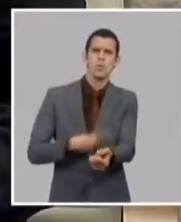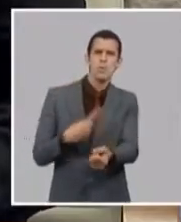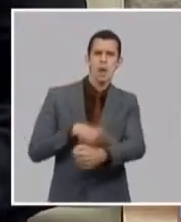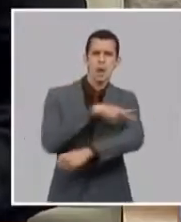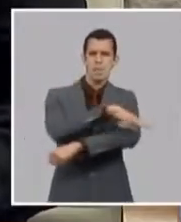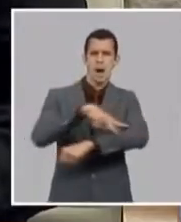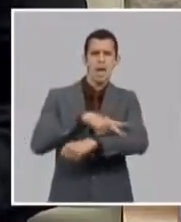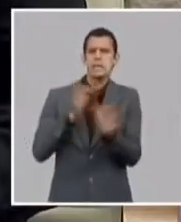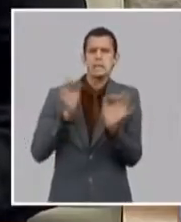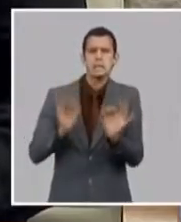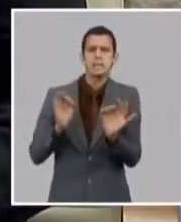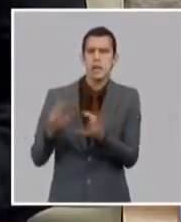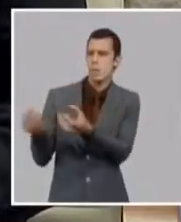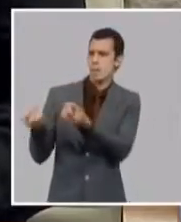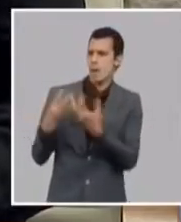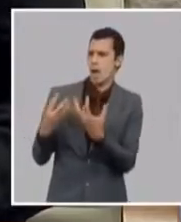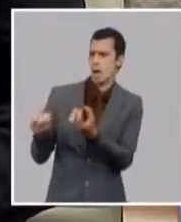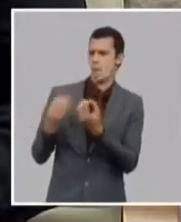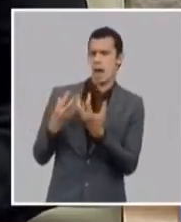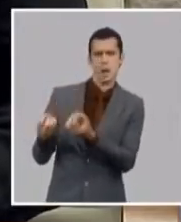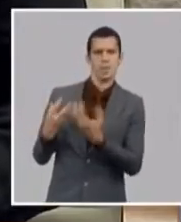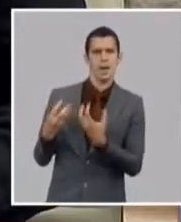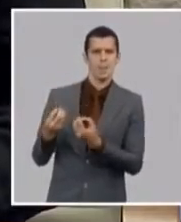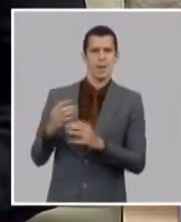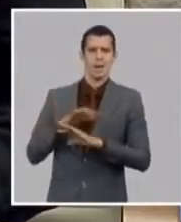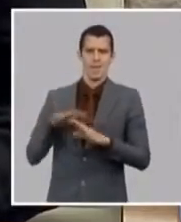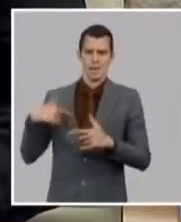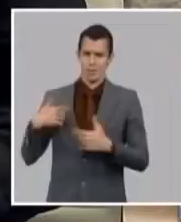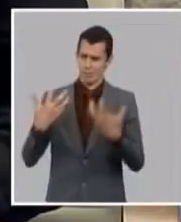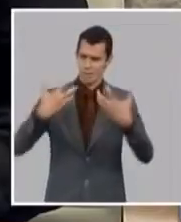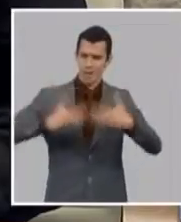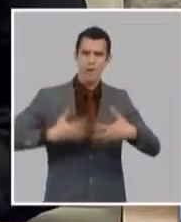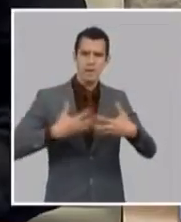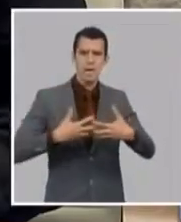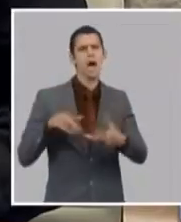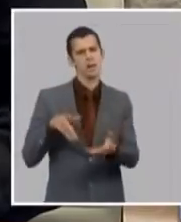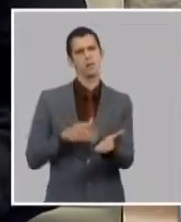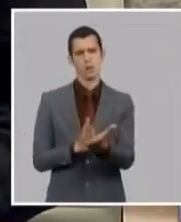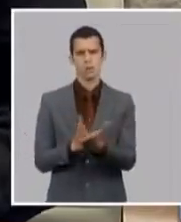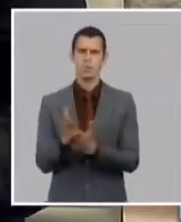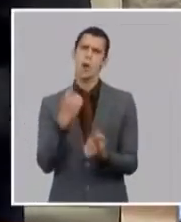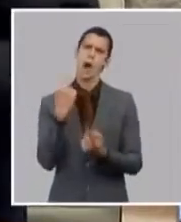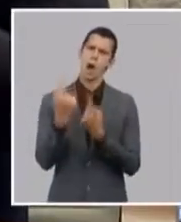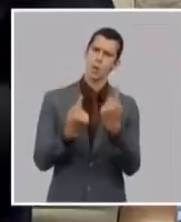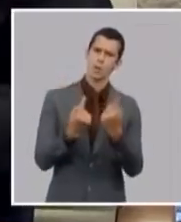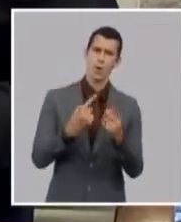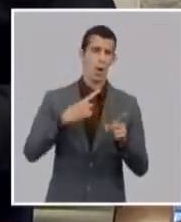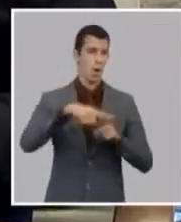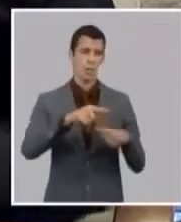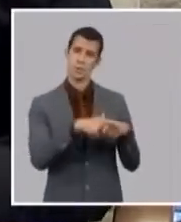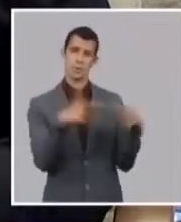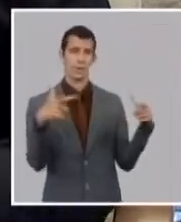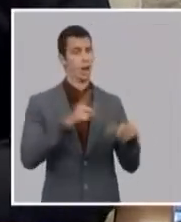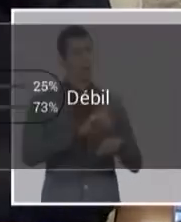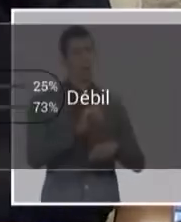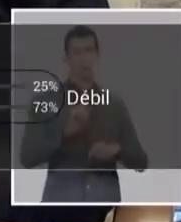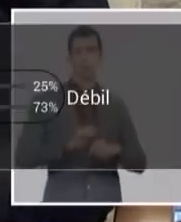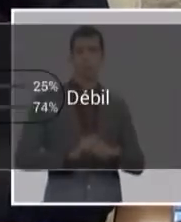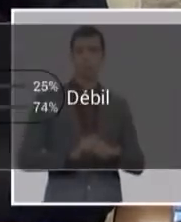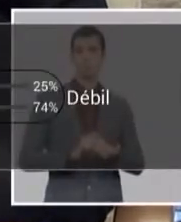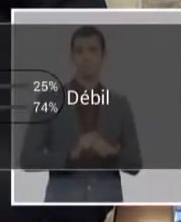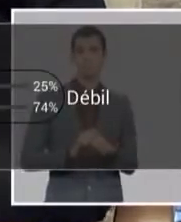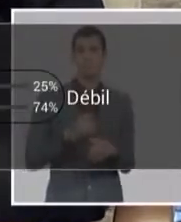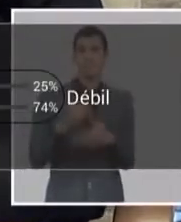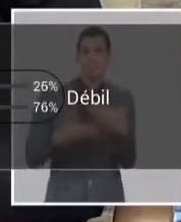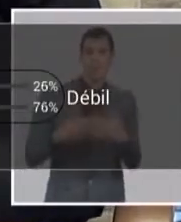algunos de ellos no han tenido disponibilidad porque esta situación de la COVID en el mundo ha movido a esa industria de